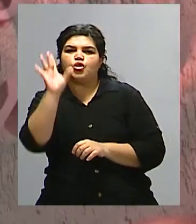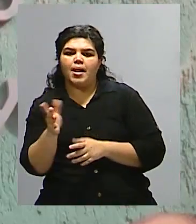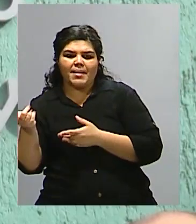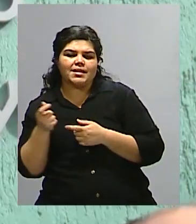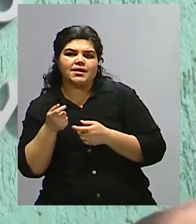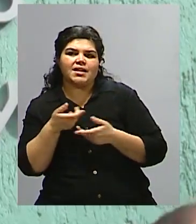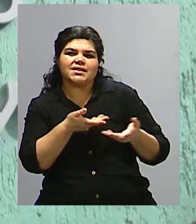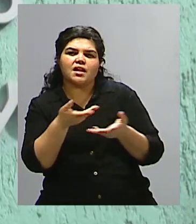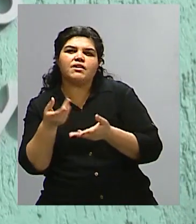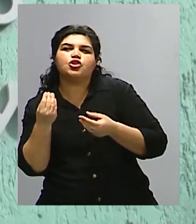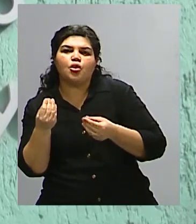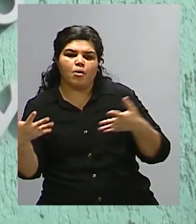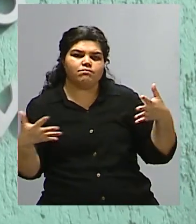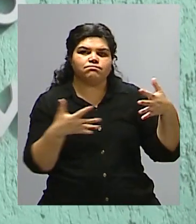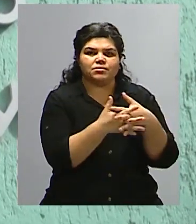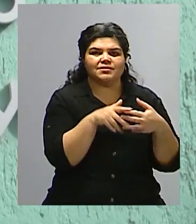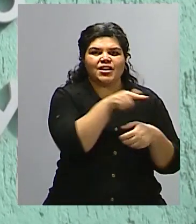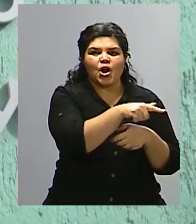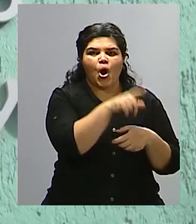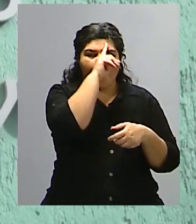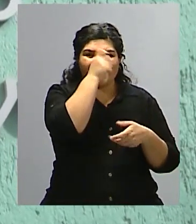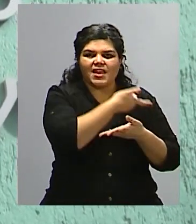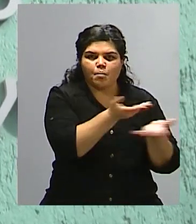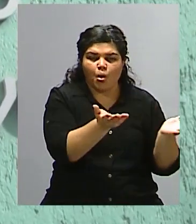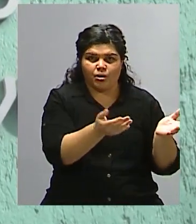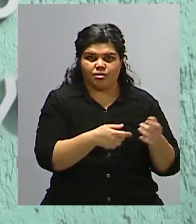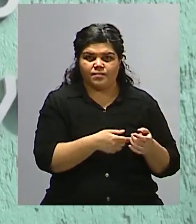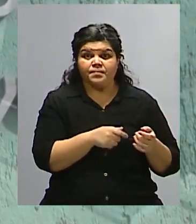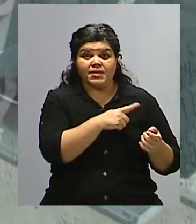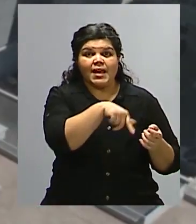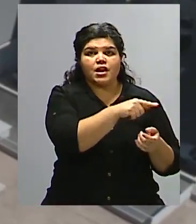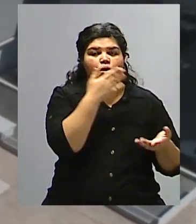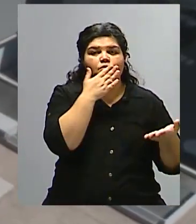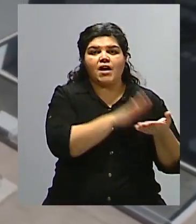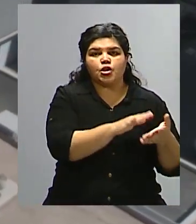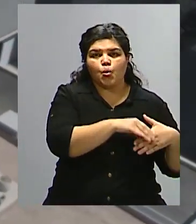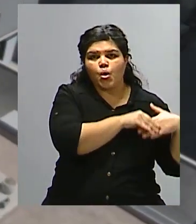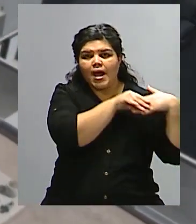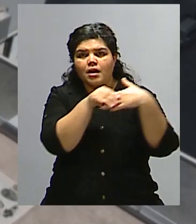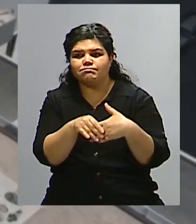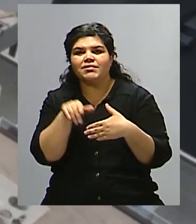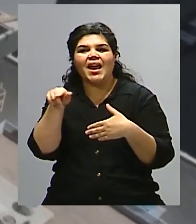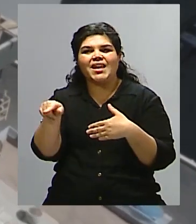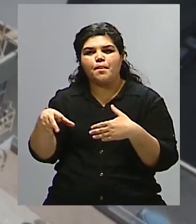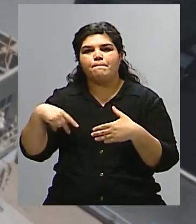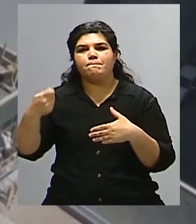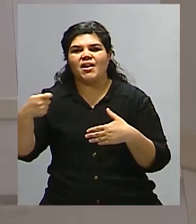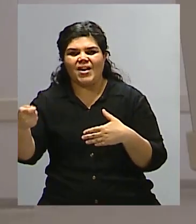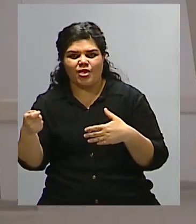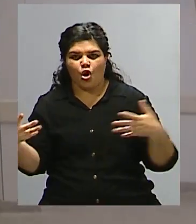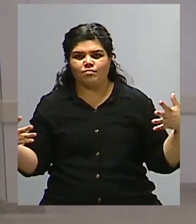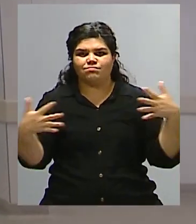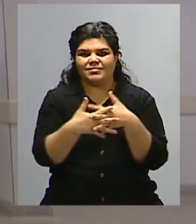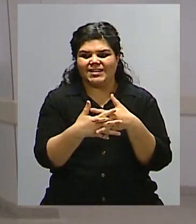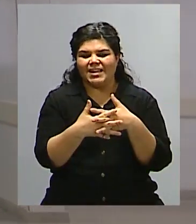y luego, teóricamente, se le facturan esos servicios y, teóricamente, esas instituciones deberían